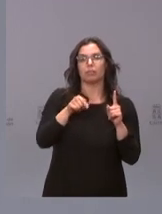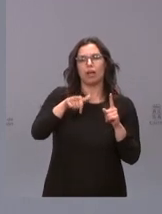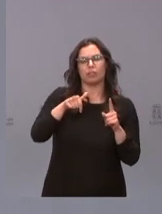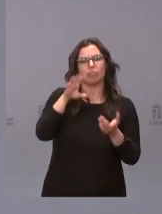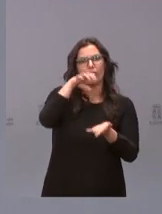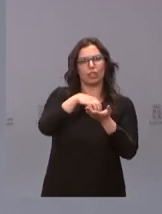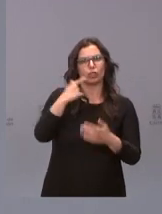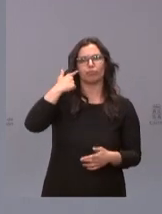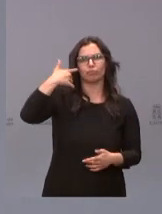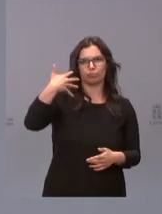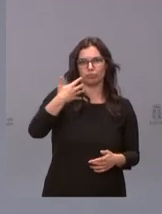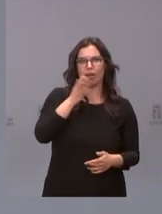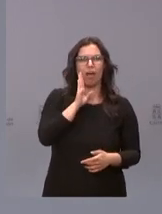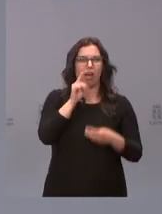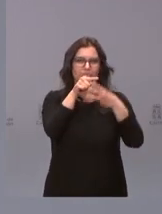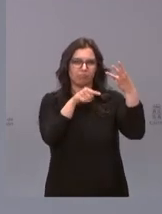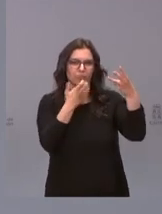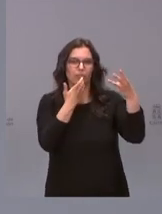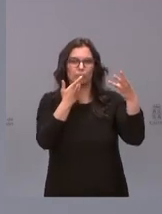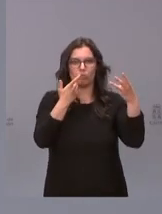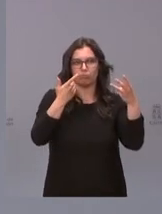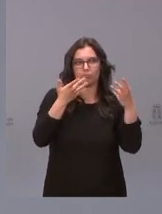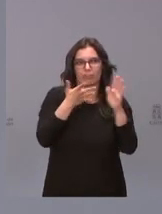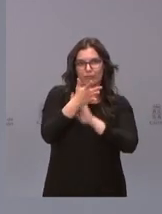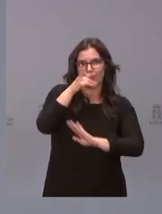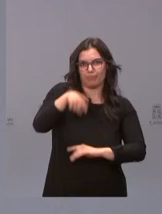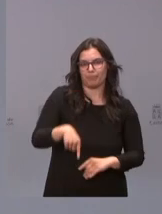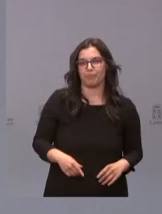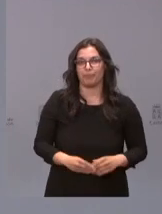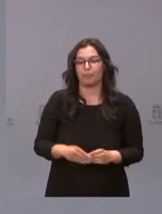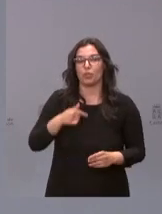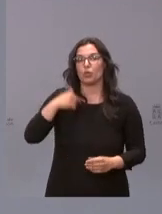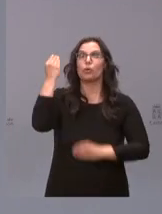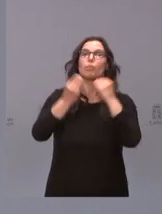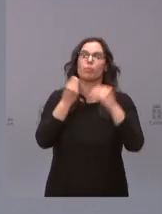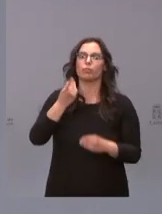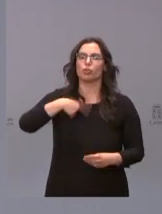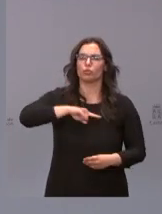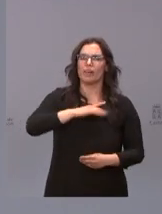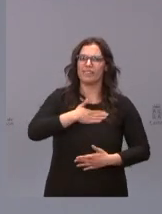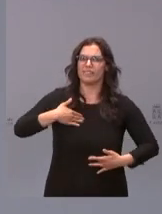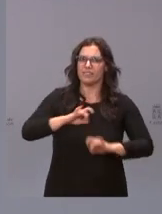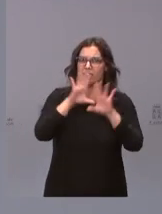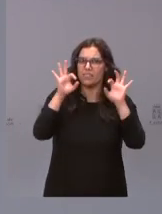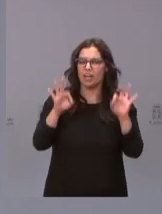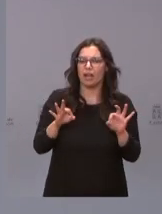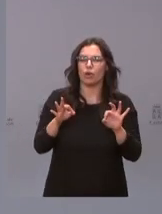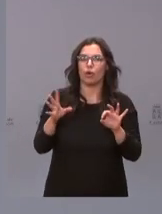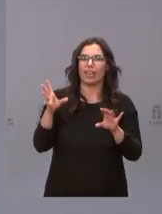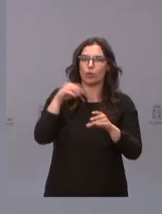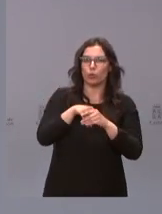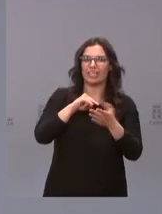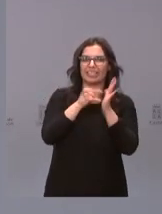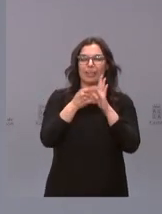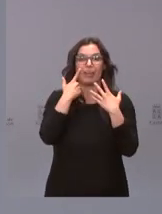como los mencionados. Creo que es una voluntad firme la de incorporar en nuestro sistema de salud que